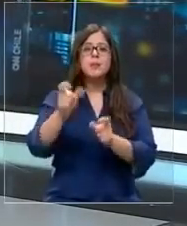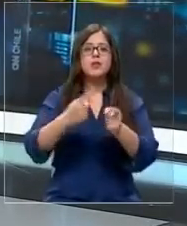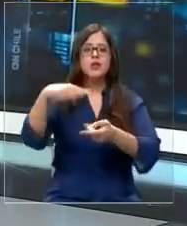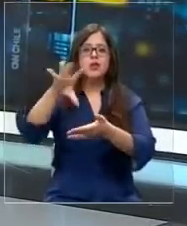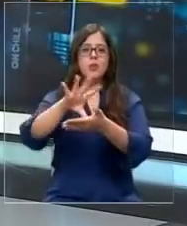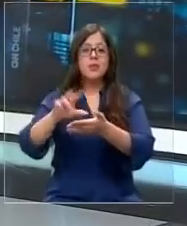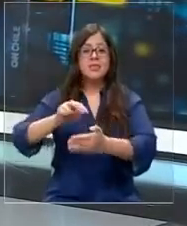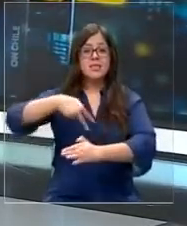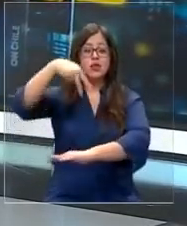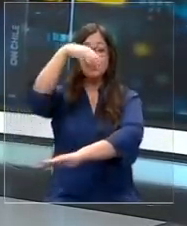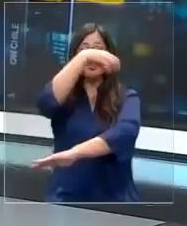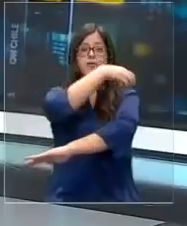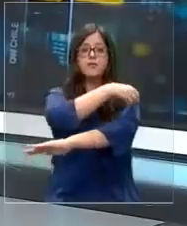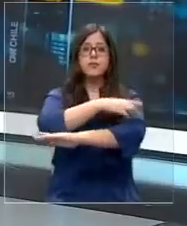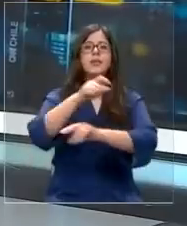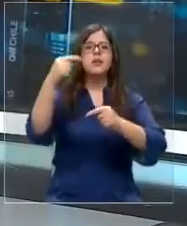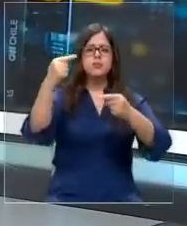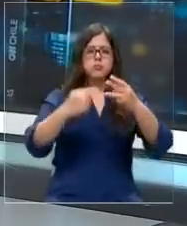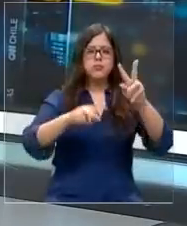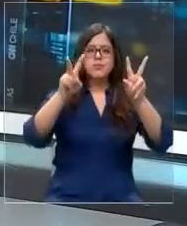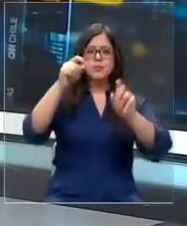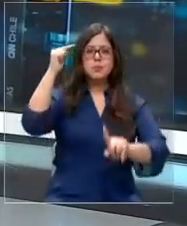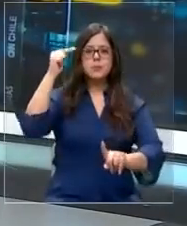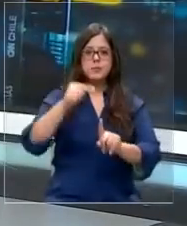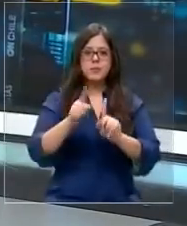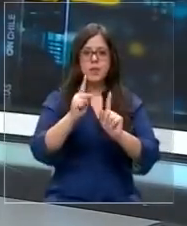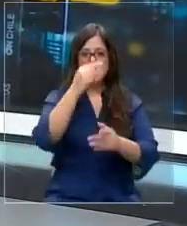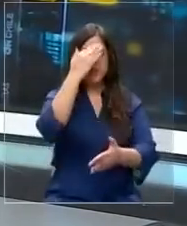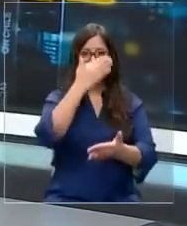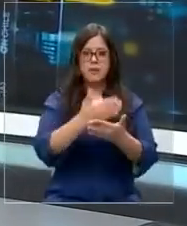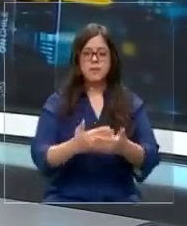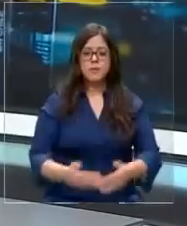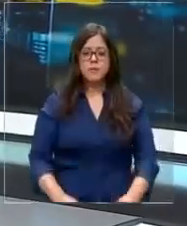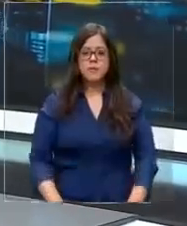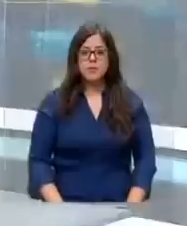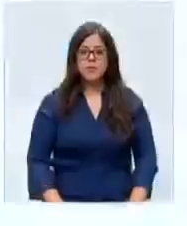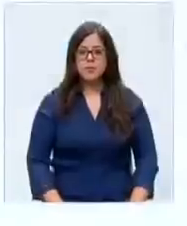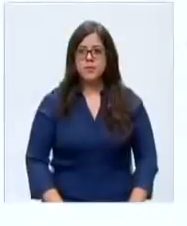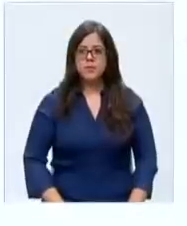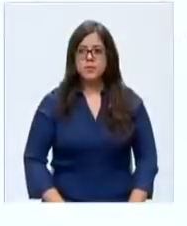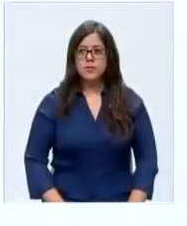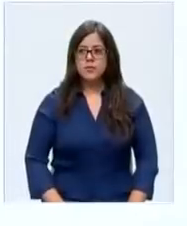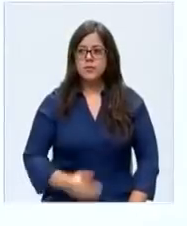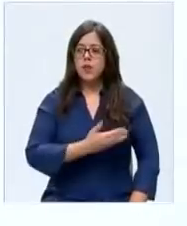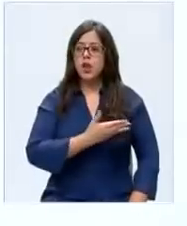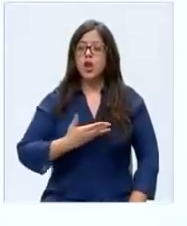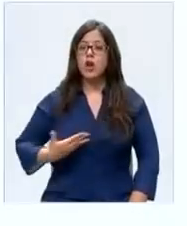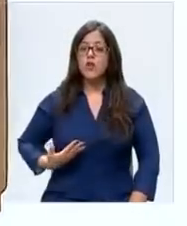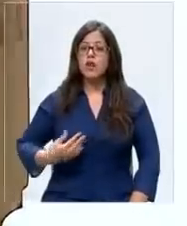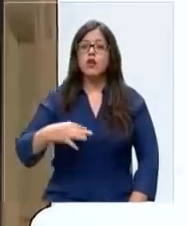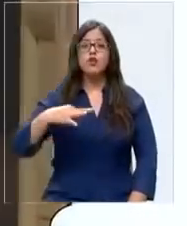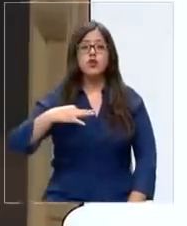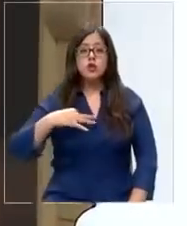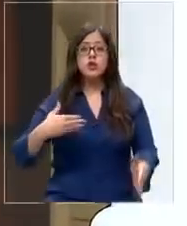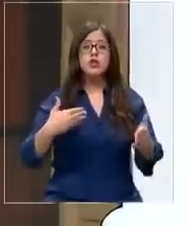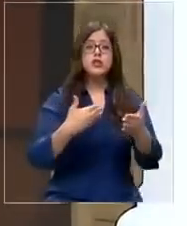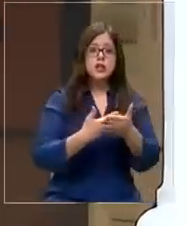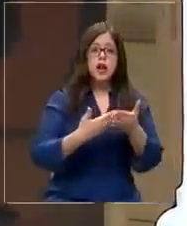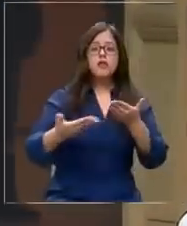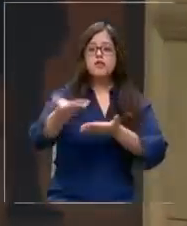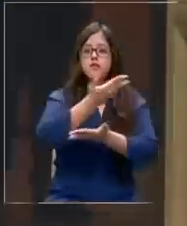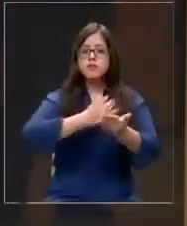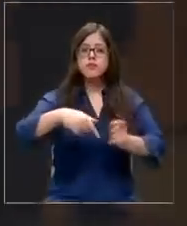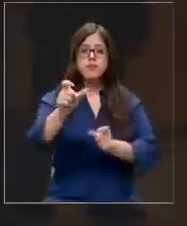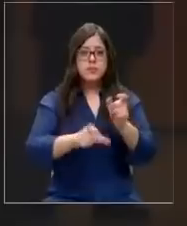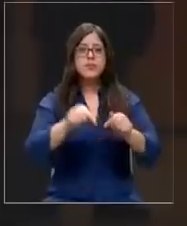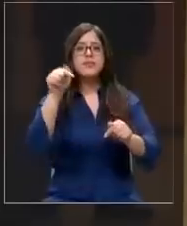país son algunos de los temas prioritarios que deberá enfrentar. Un gobierno ciudadano cercano y que escuche a la gente.